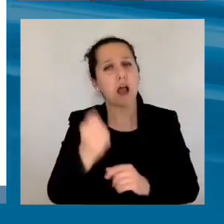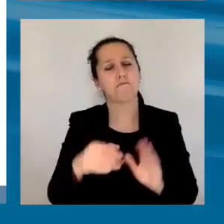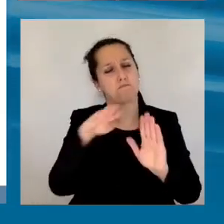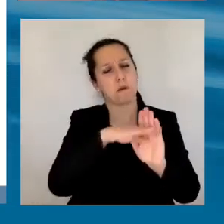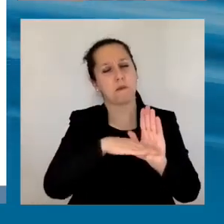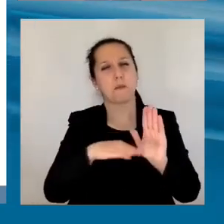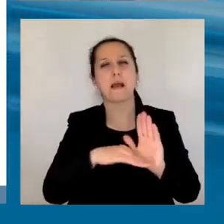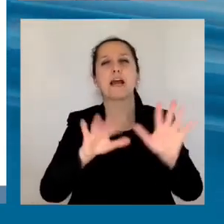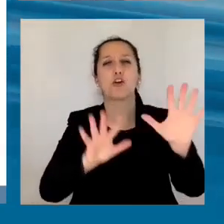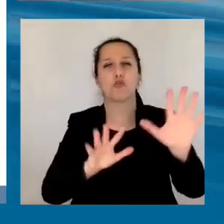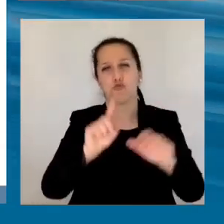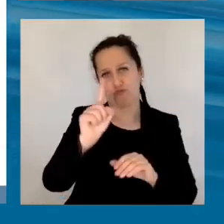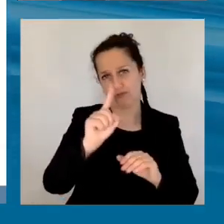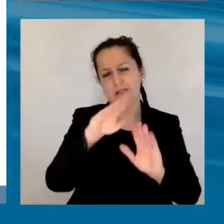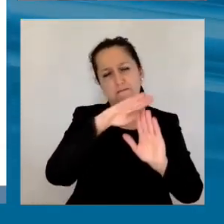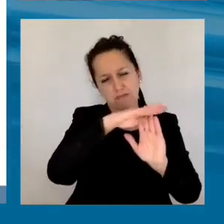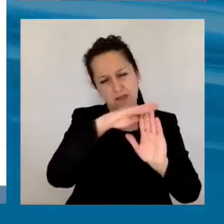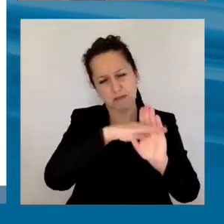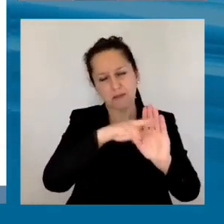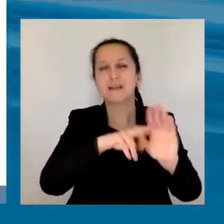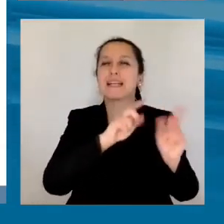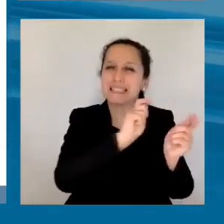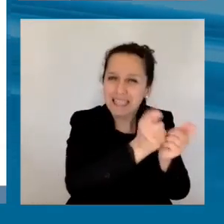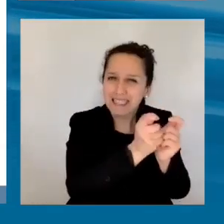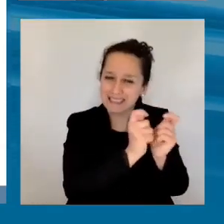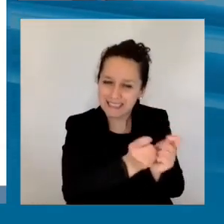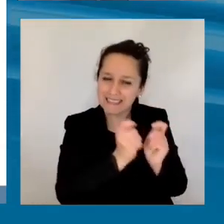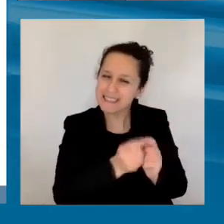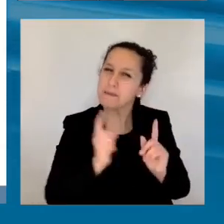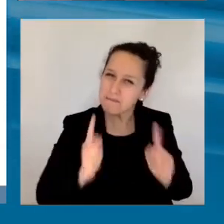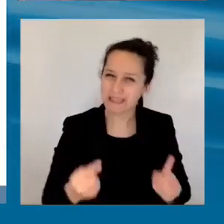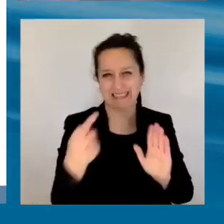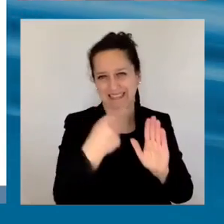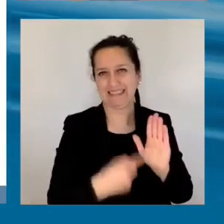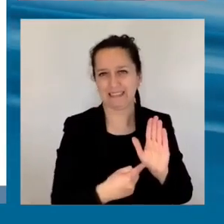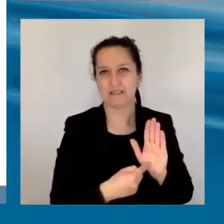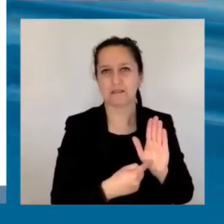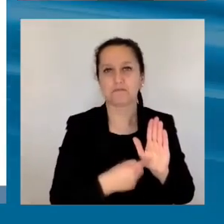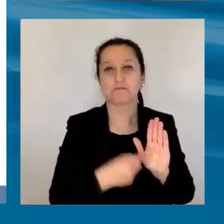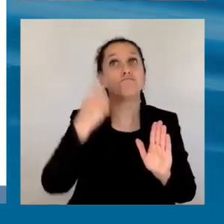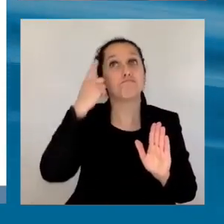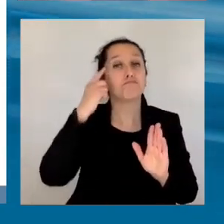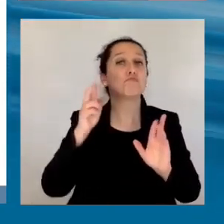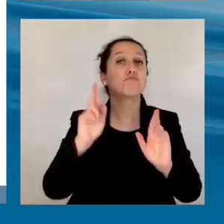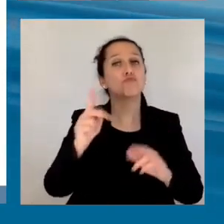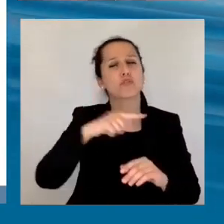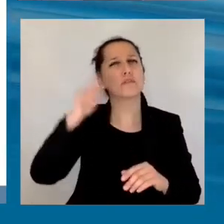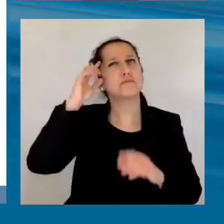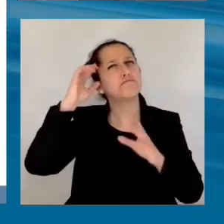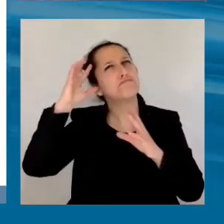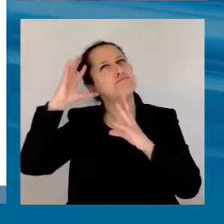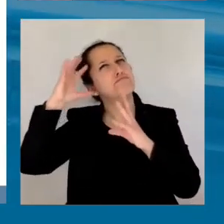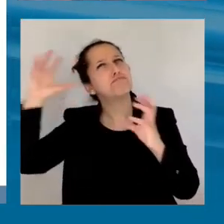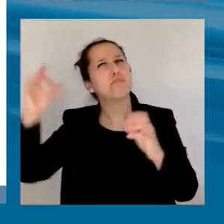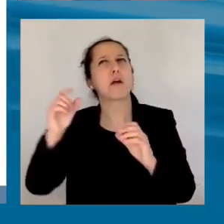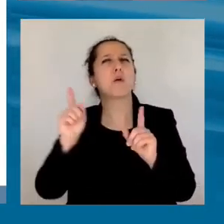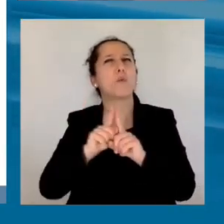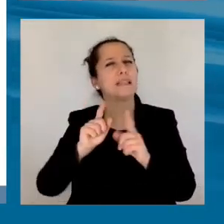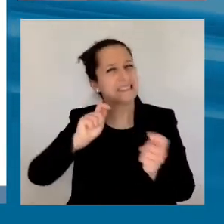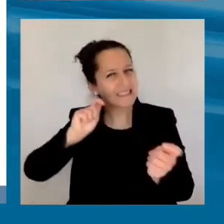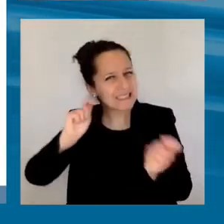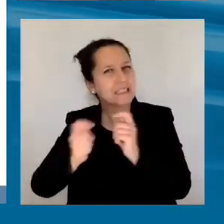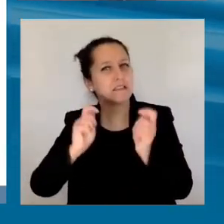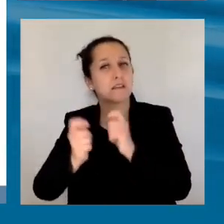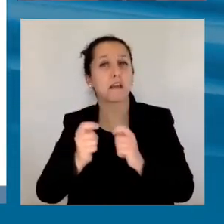indispensables, la importancia de repensar, reimaginar y no quedarnos en las zonas de confort, de seguir haciendo más de lo mismo, que vemos